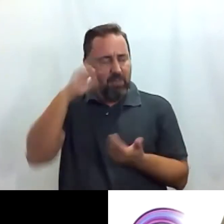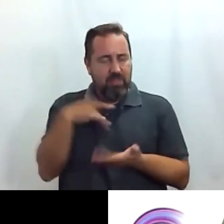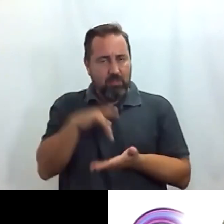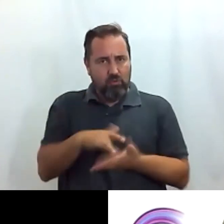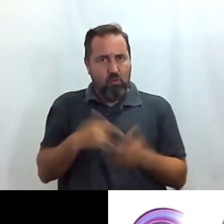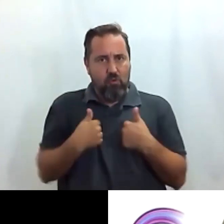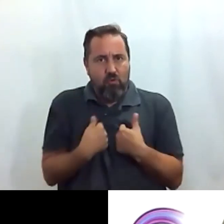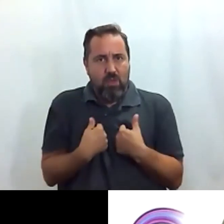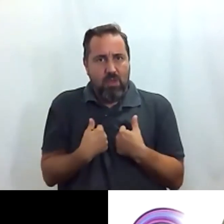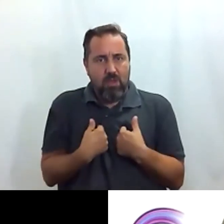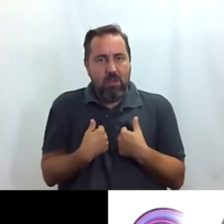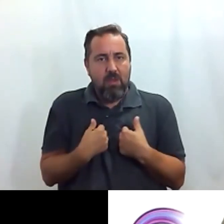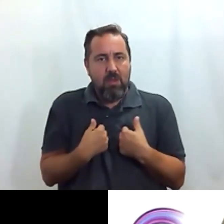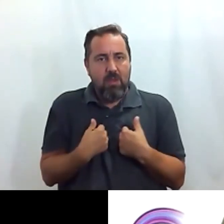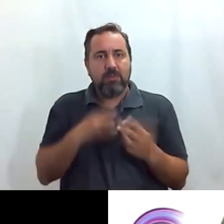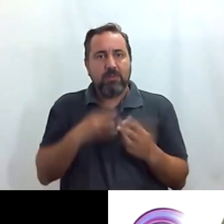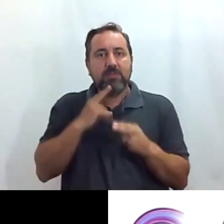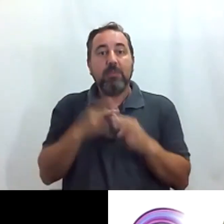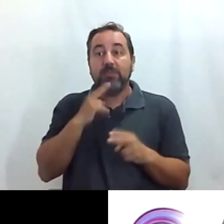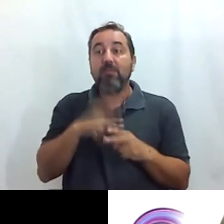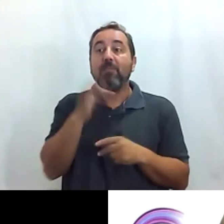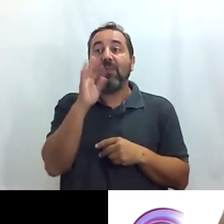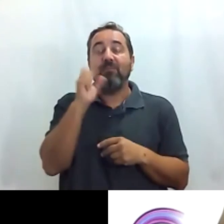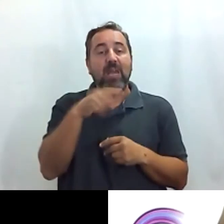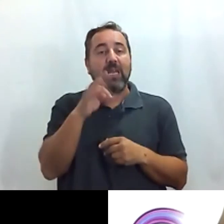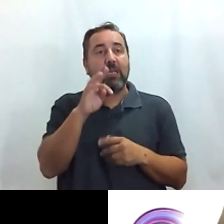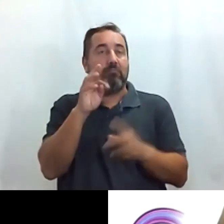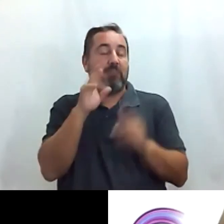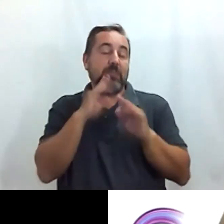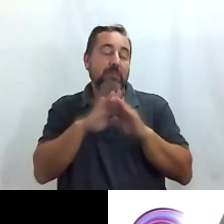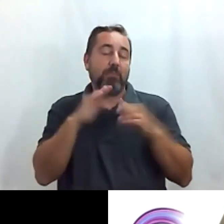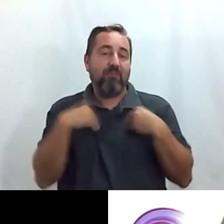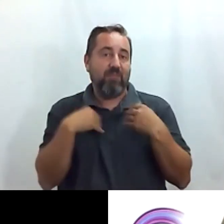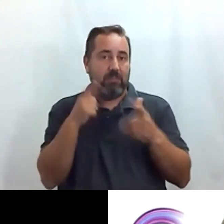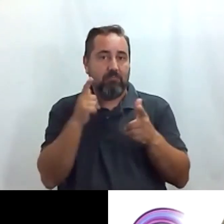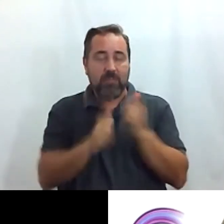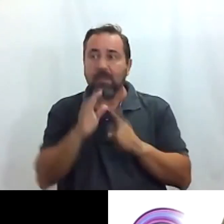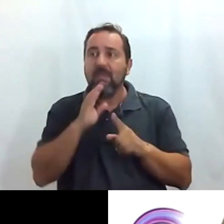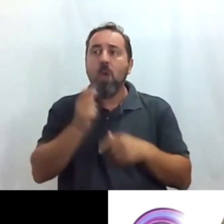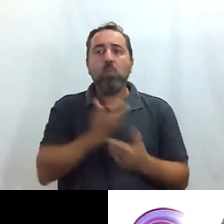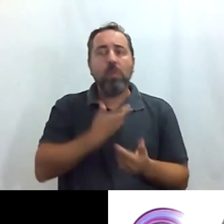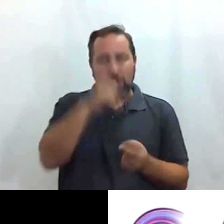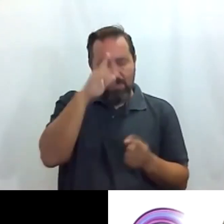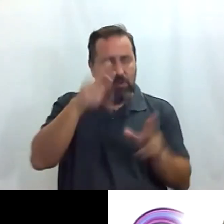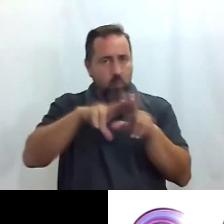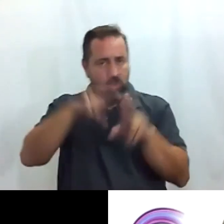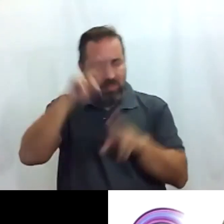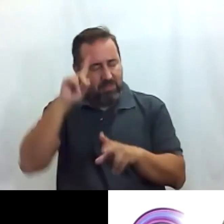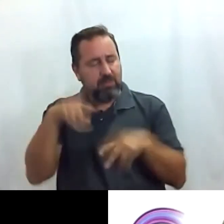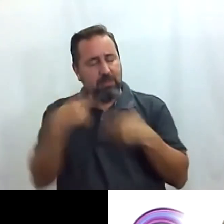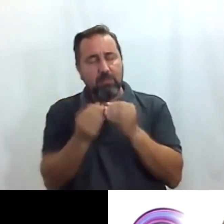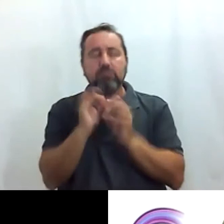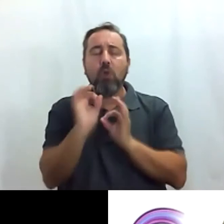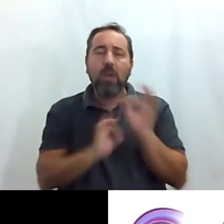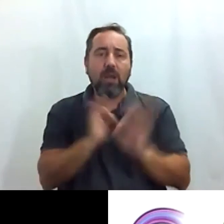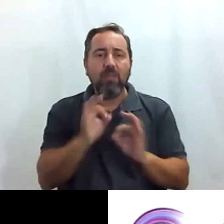pues en ese famtrip que organizaron el Ayuntamiento de Madrid y la comunidad y bueno